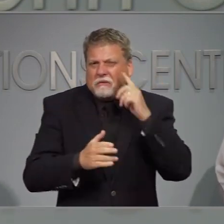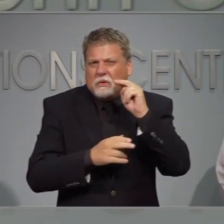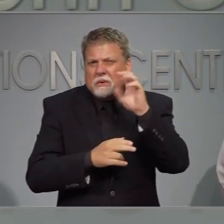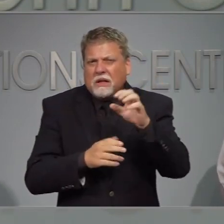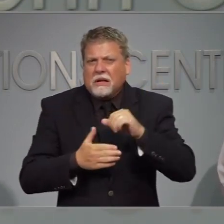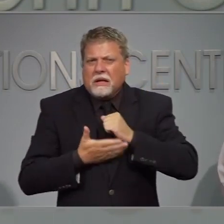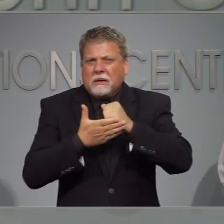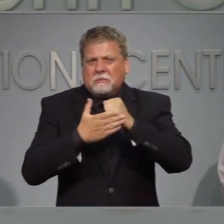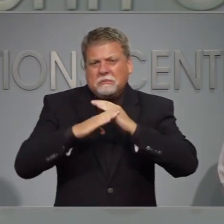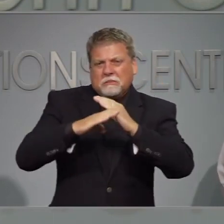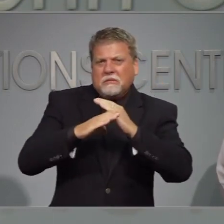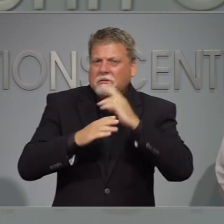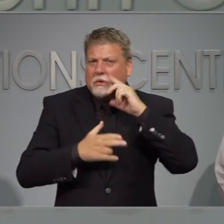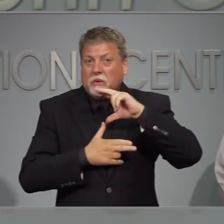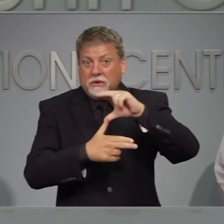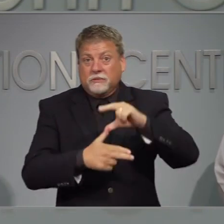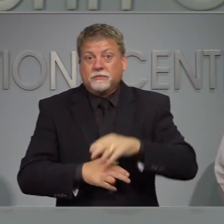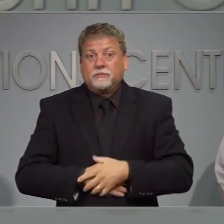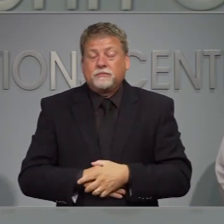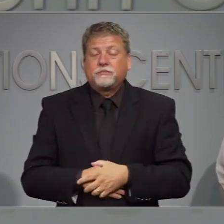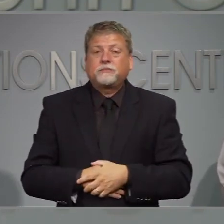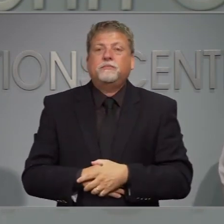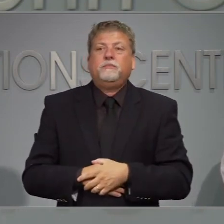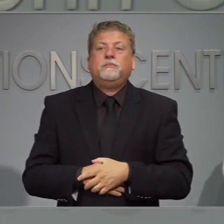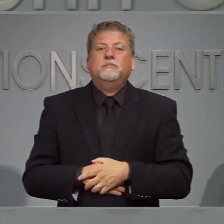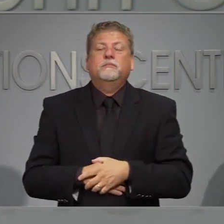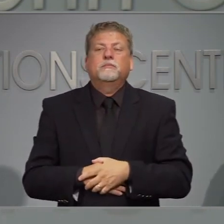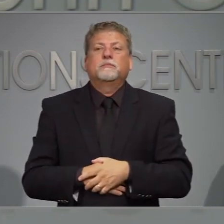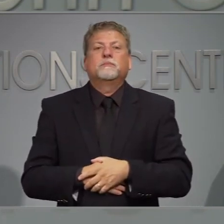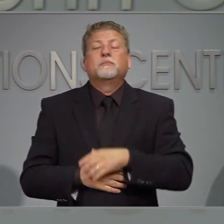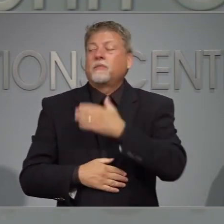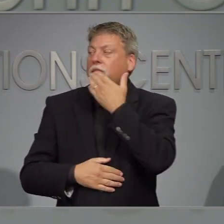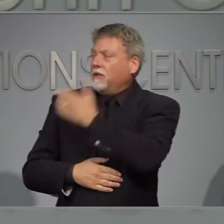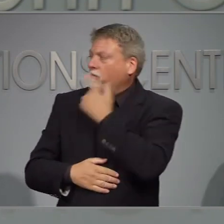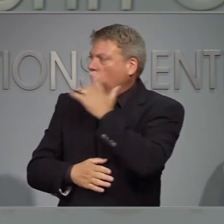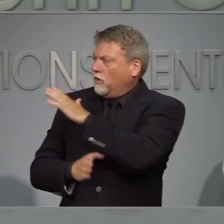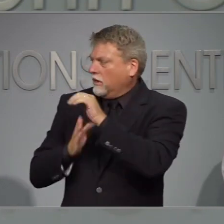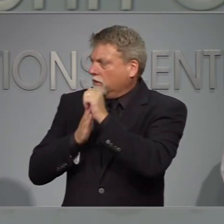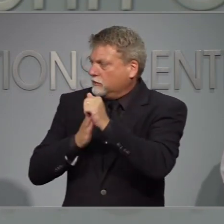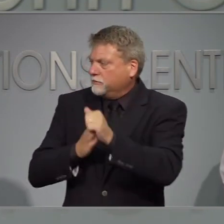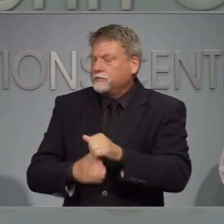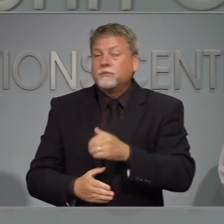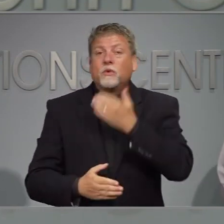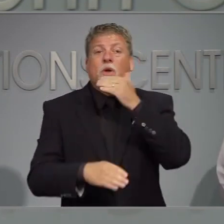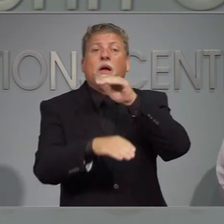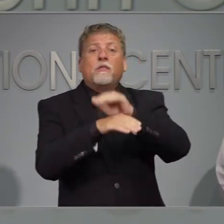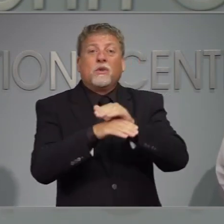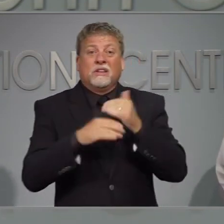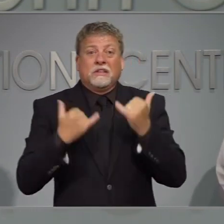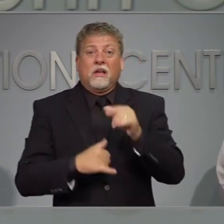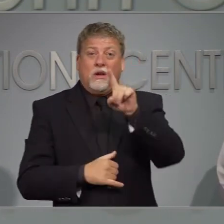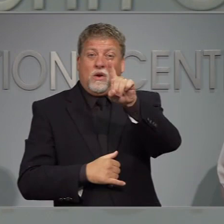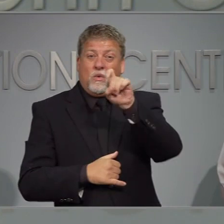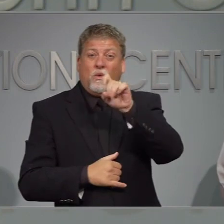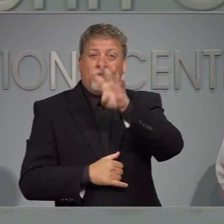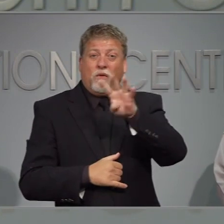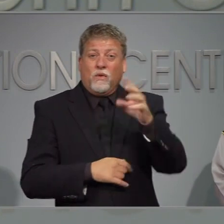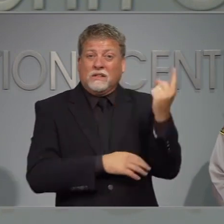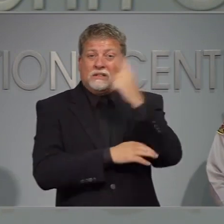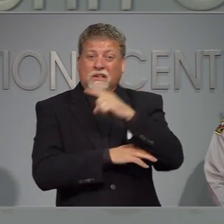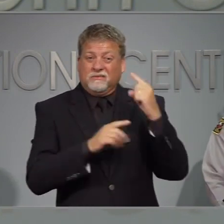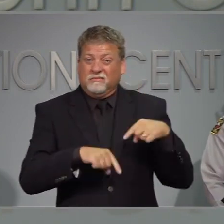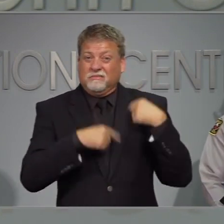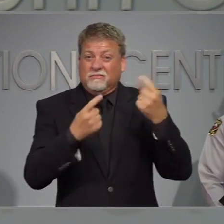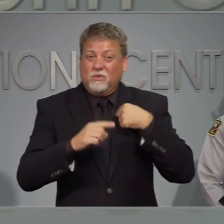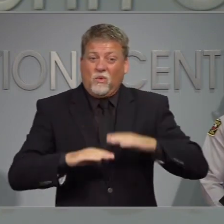Gracias por su liderazgo. Muy buenas tardes a todos el día de hoy es el día ciento cuarenta y cuatro